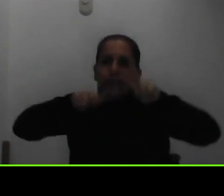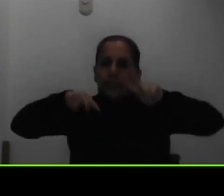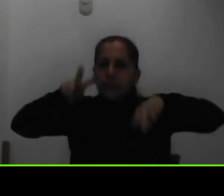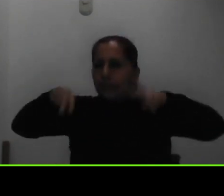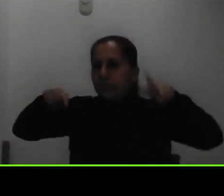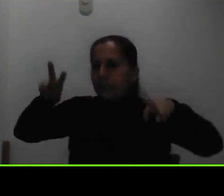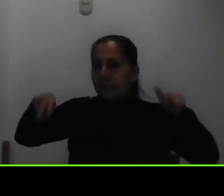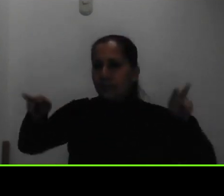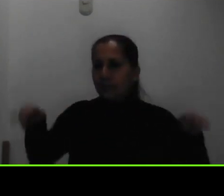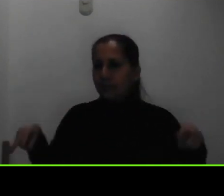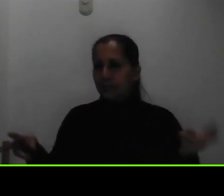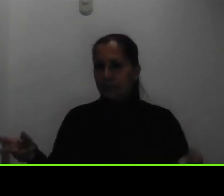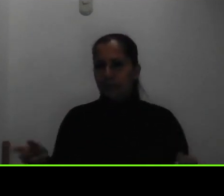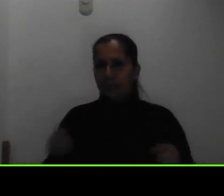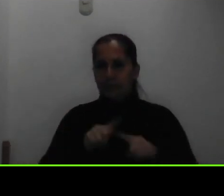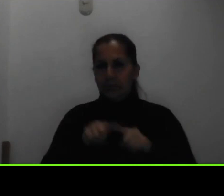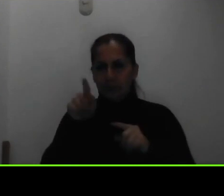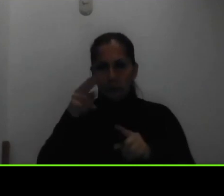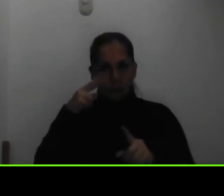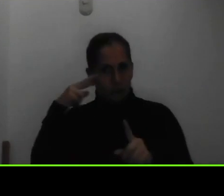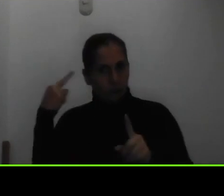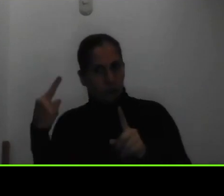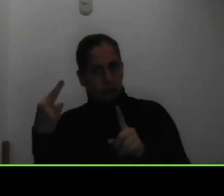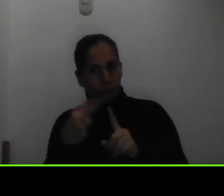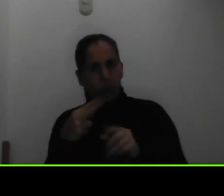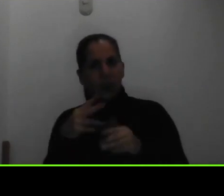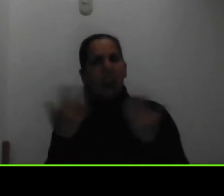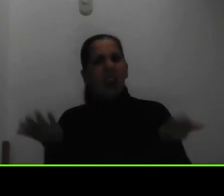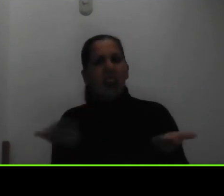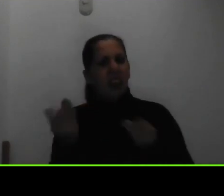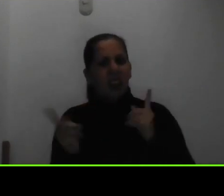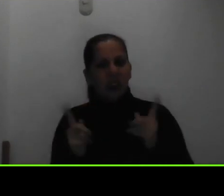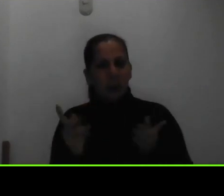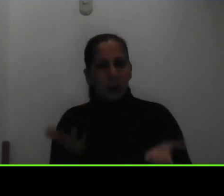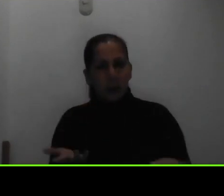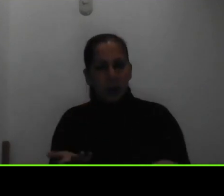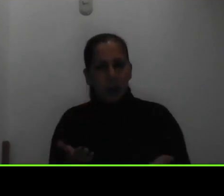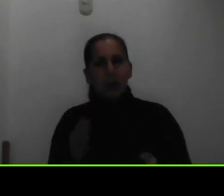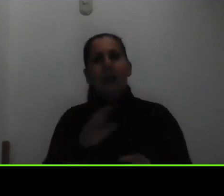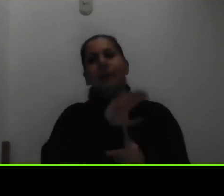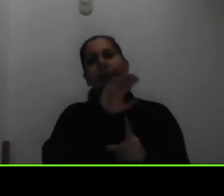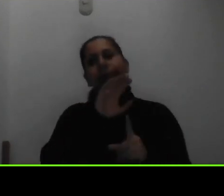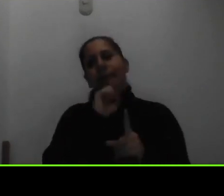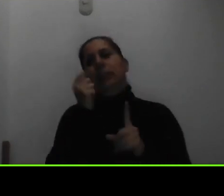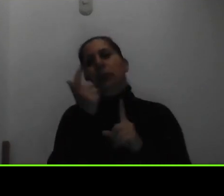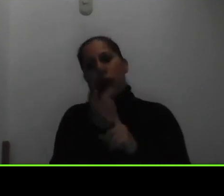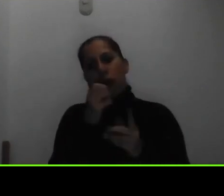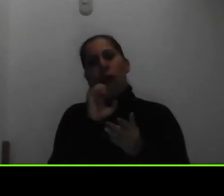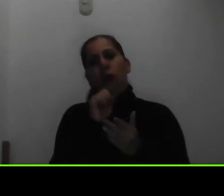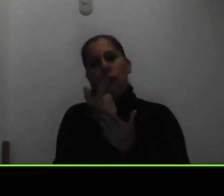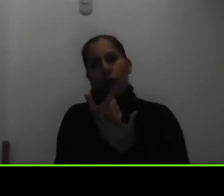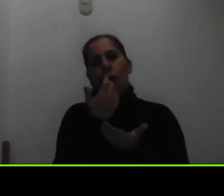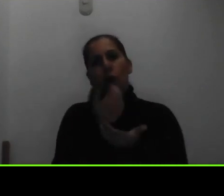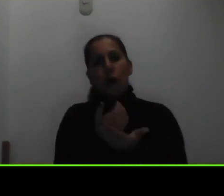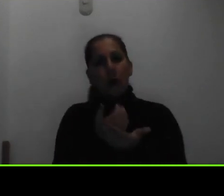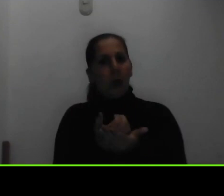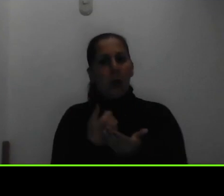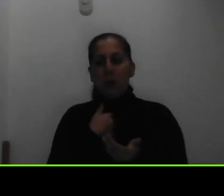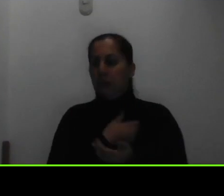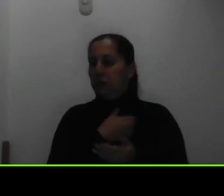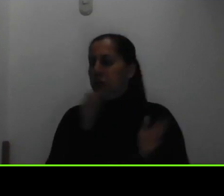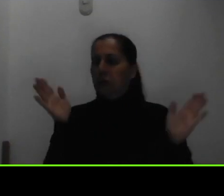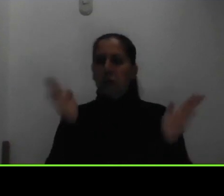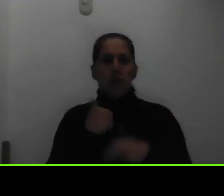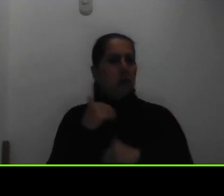pero su enfoque es situación socioeconómica entonces nosotros no tenemos restricción la UNED tiene